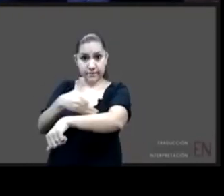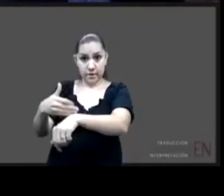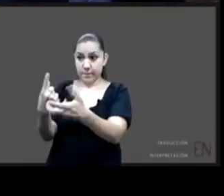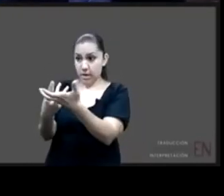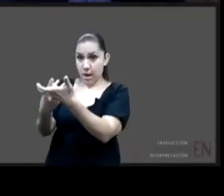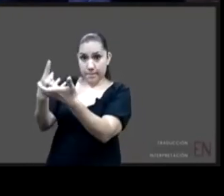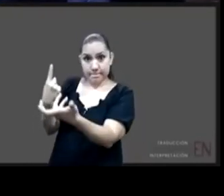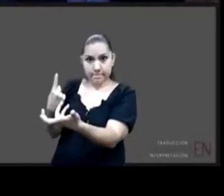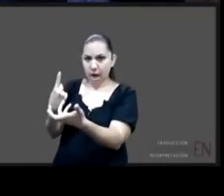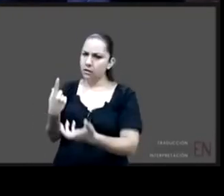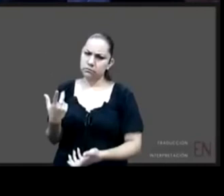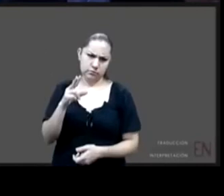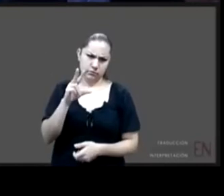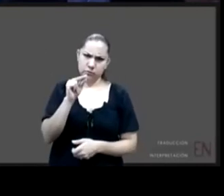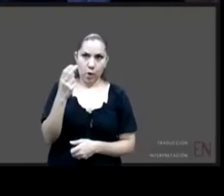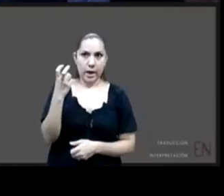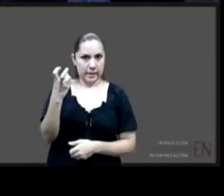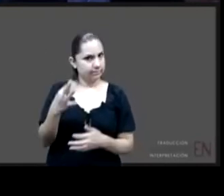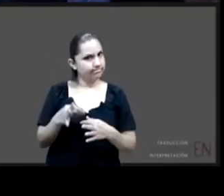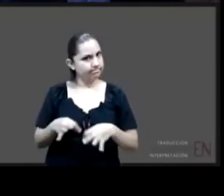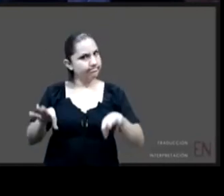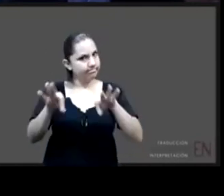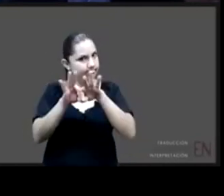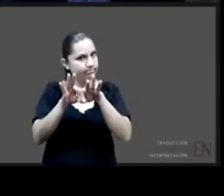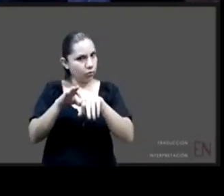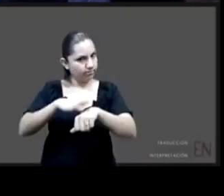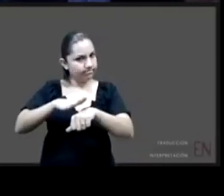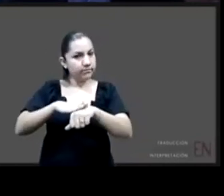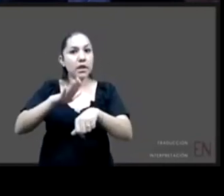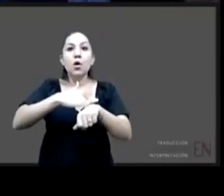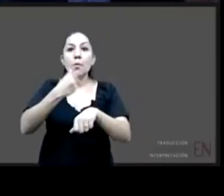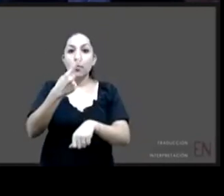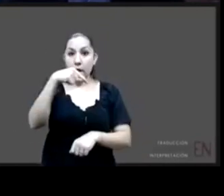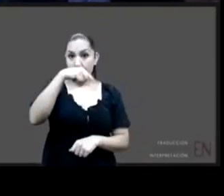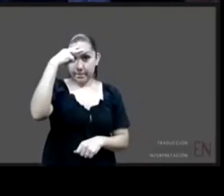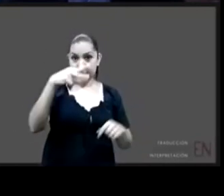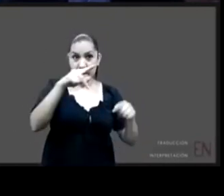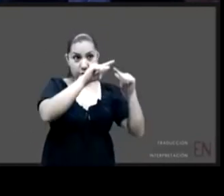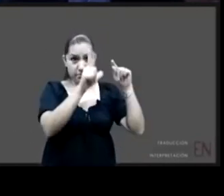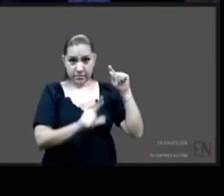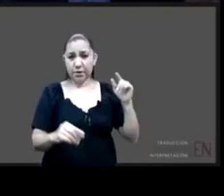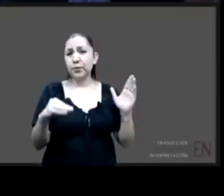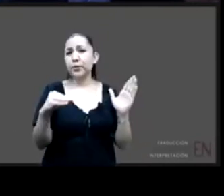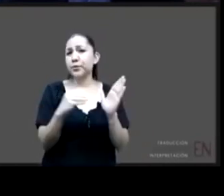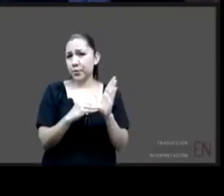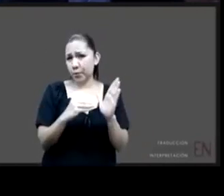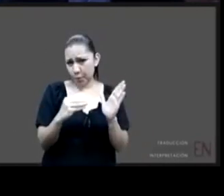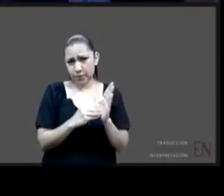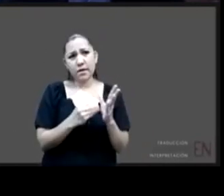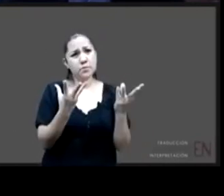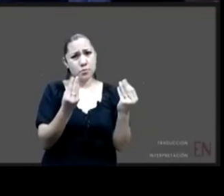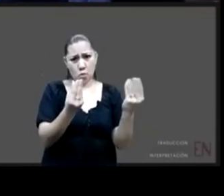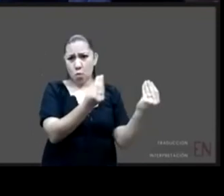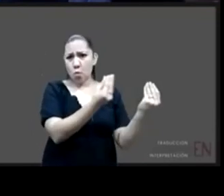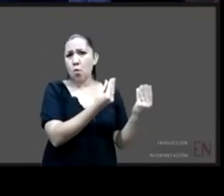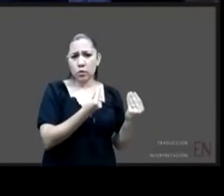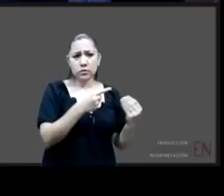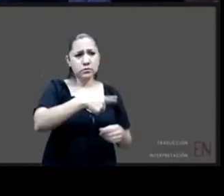hoy por hoy siguen presentándose en el país muchas institucionalizaciones de niños